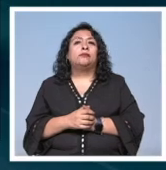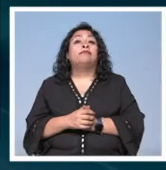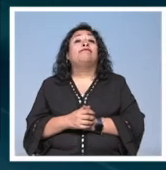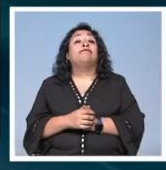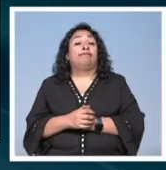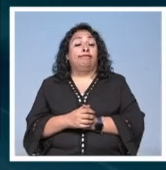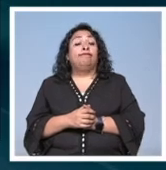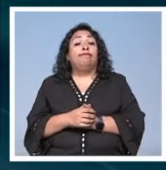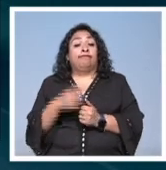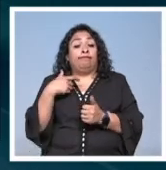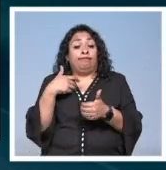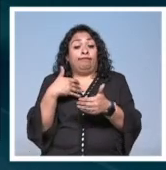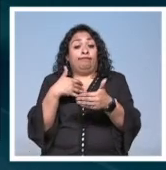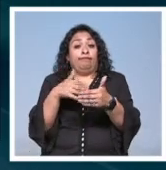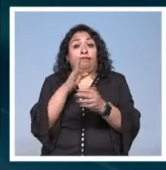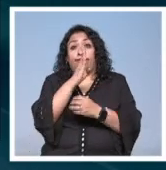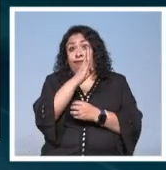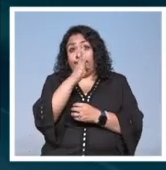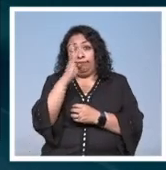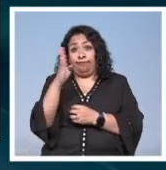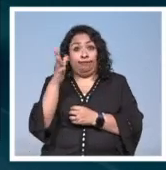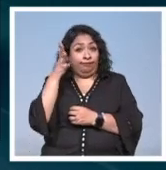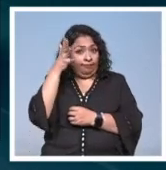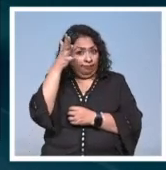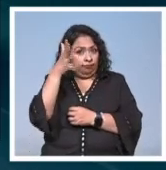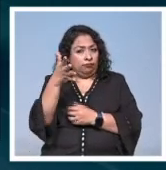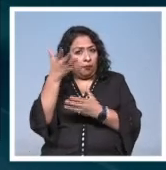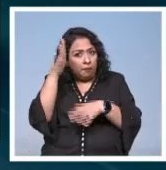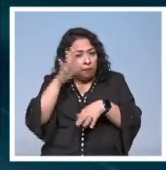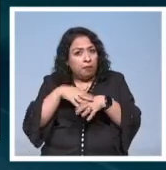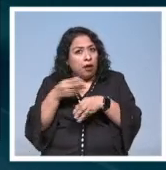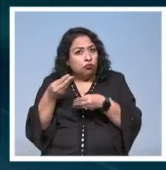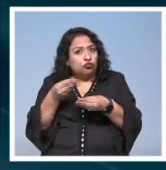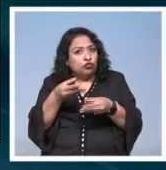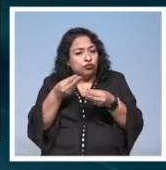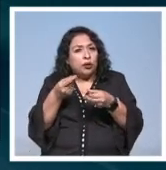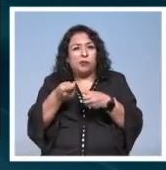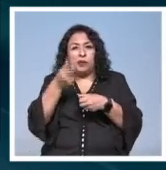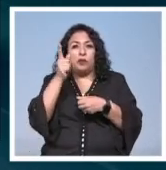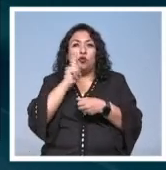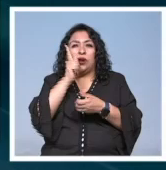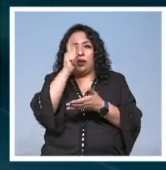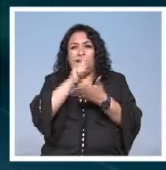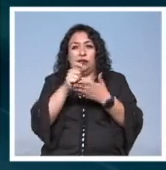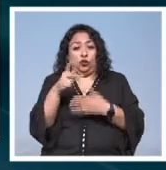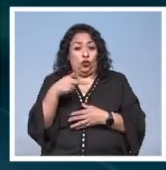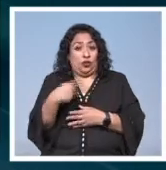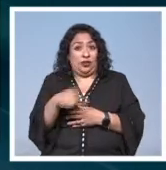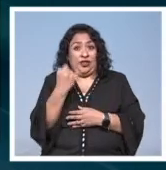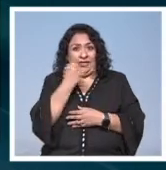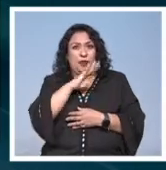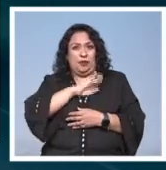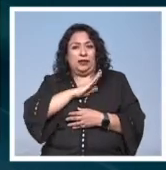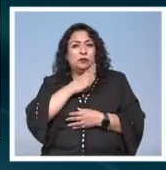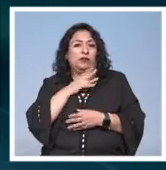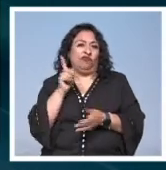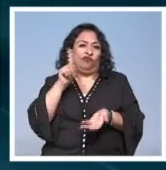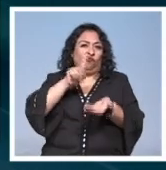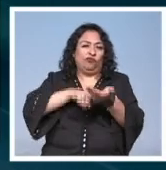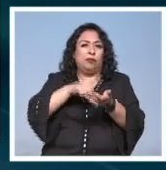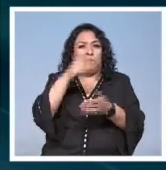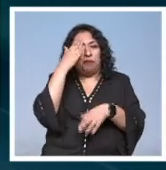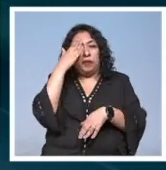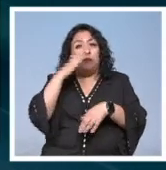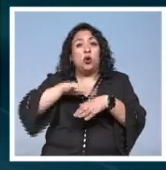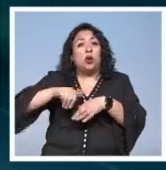El acervo de la Biblioteca del Futuro se enriquece. Por primera vez, una escritora en nuestro idioma se integra a la memoria que resguarda